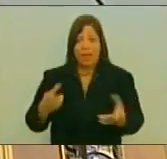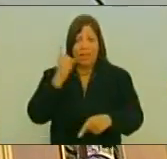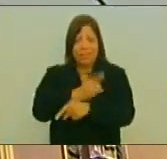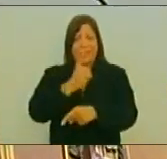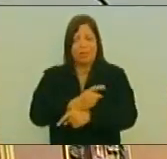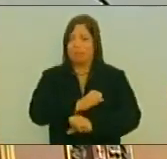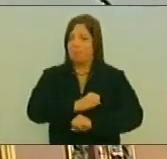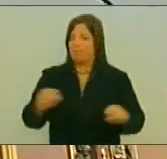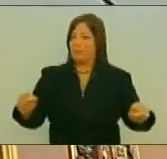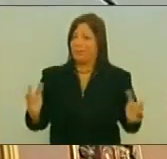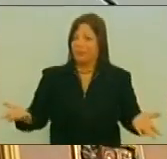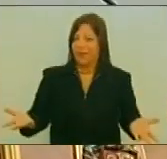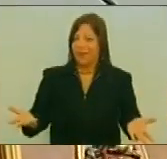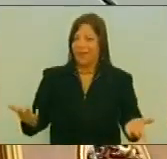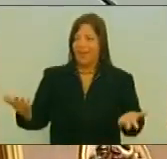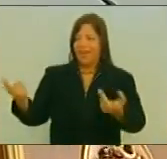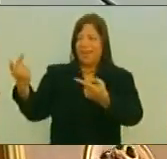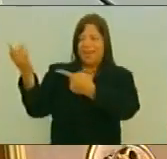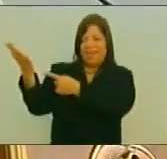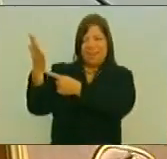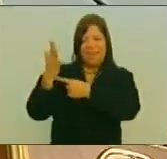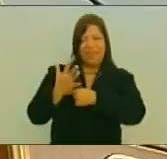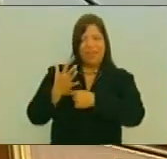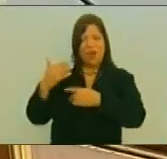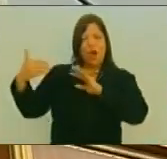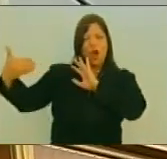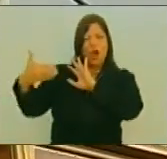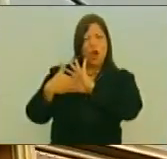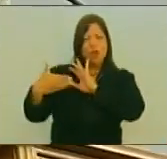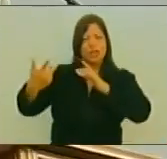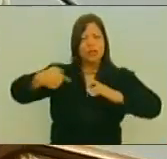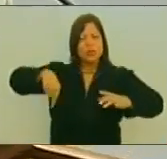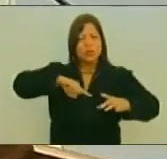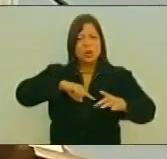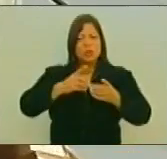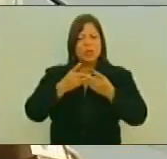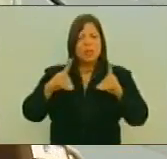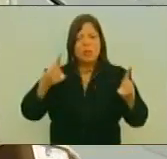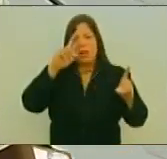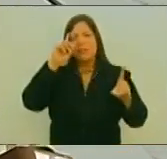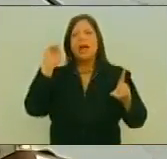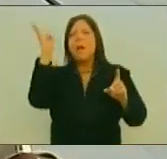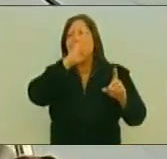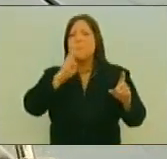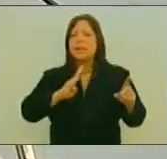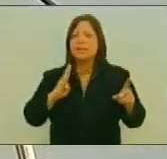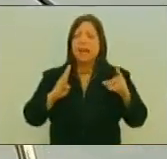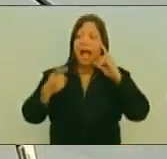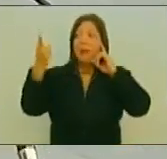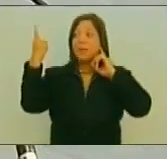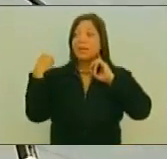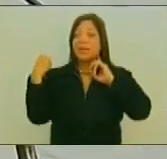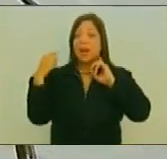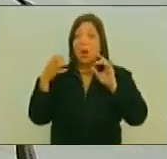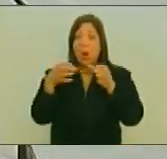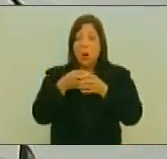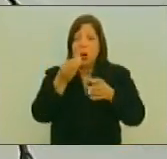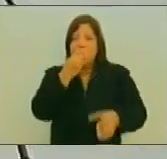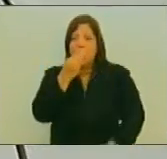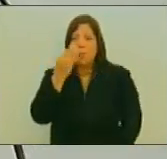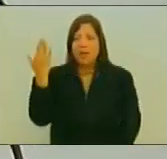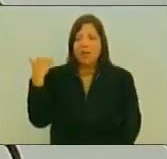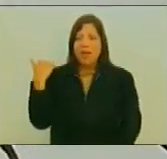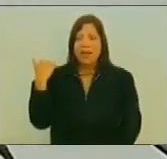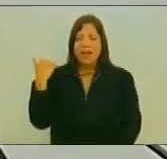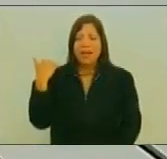Viene a darnos A nosotros Lecciones de democracia Un señor Que cenó La noche anterior Con un golpista Que dio